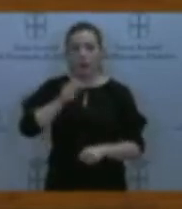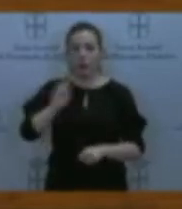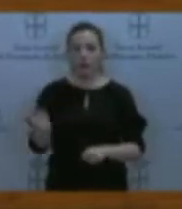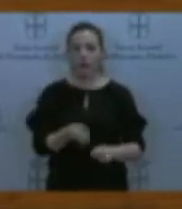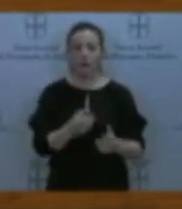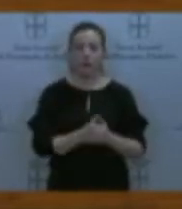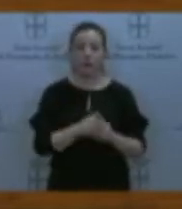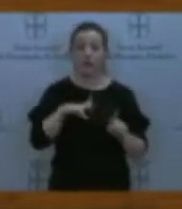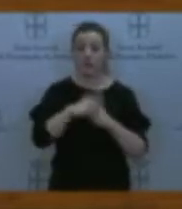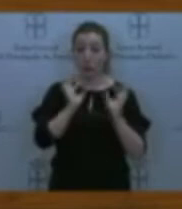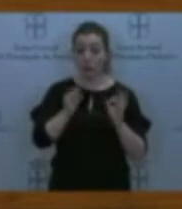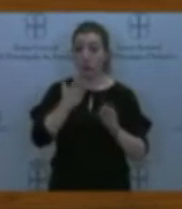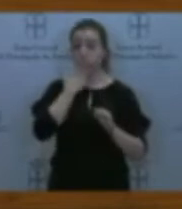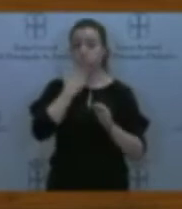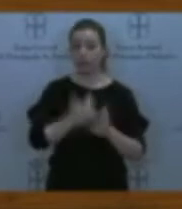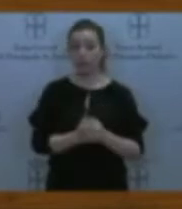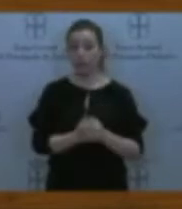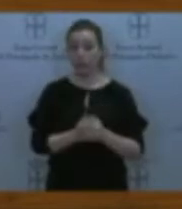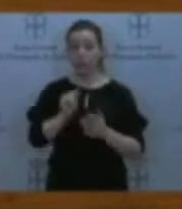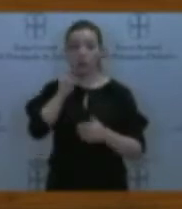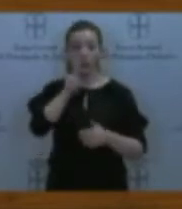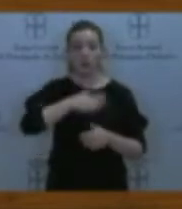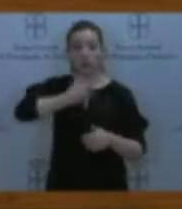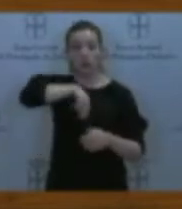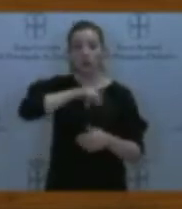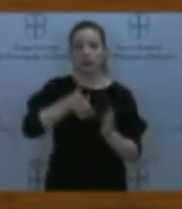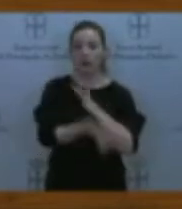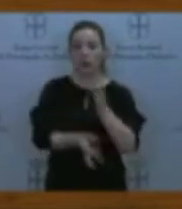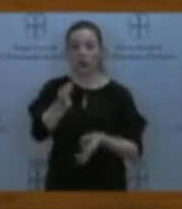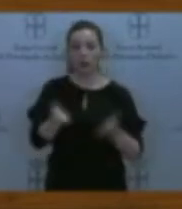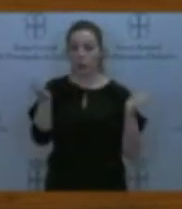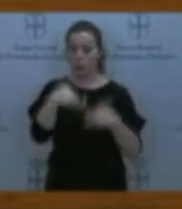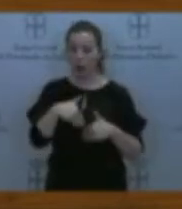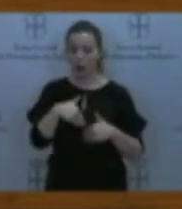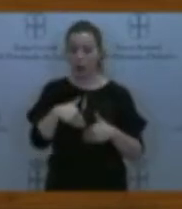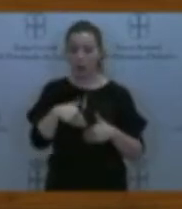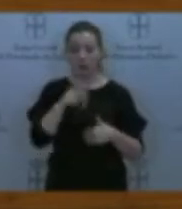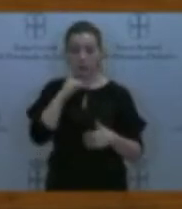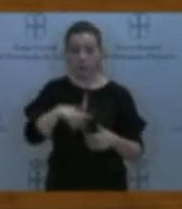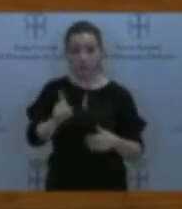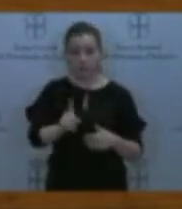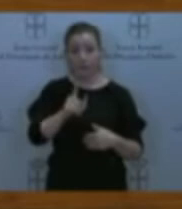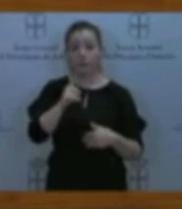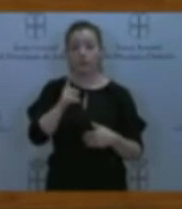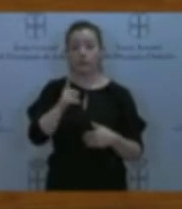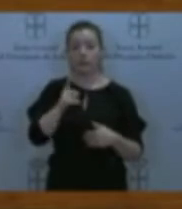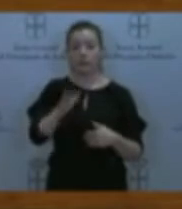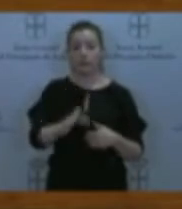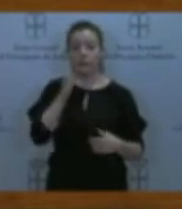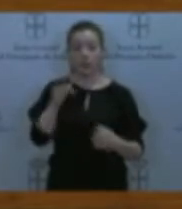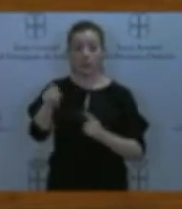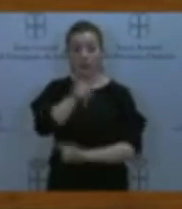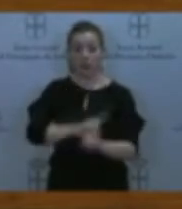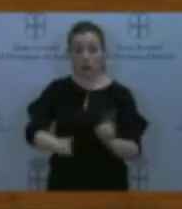Esta situación absurda, desde nuestra óptica, conlleva una injusticia para las disciplinas no reconocidas y también, además, un trastorno funcional